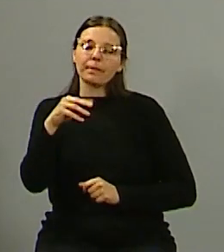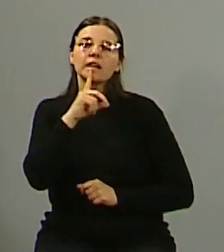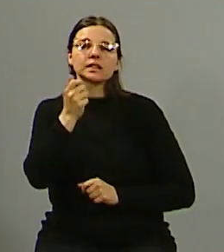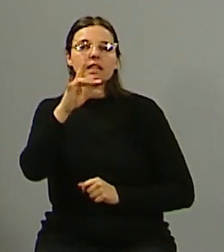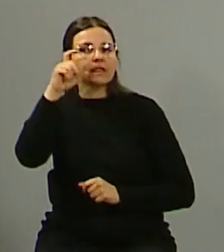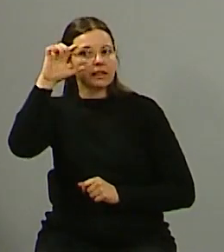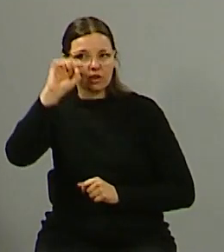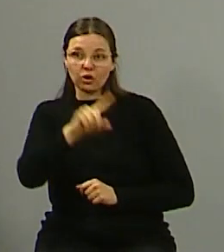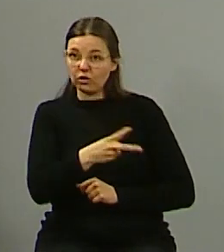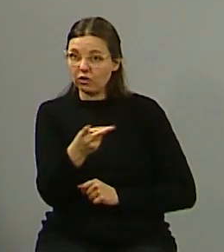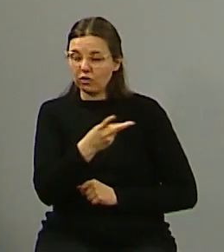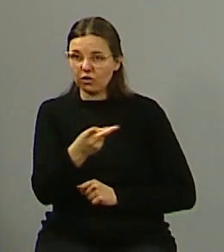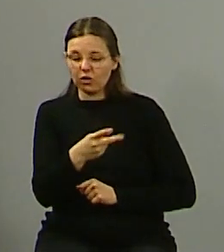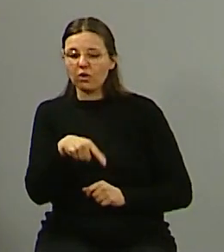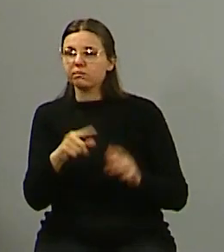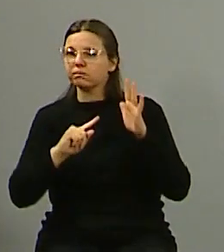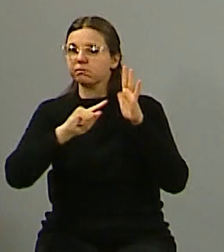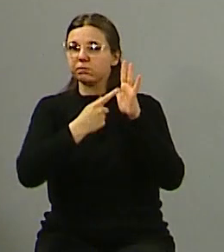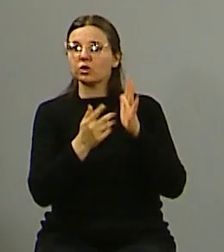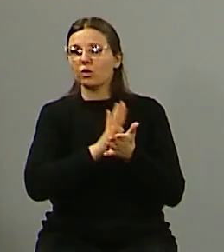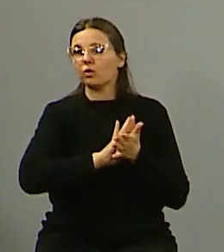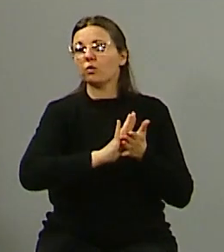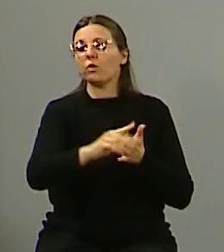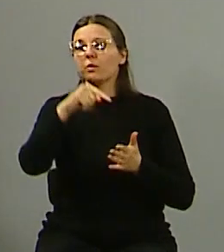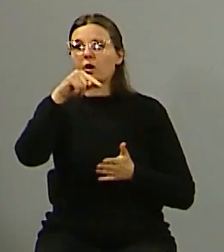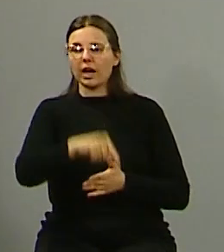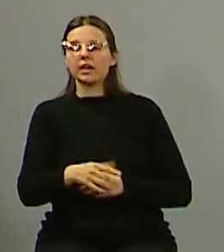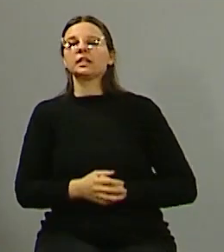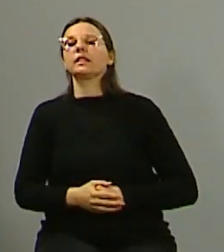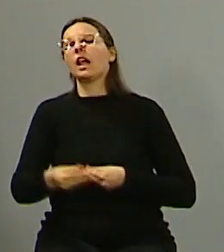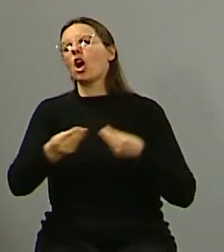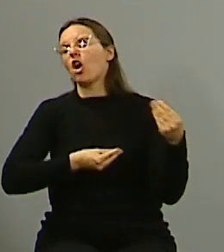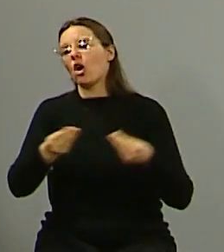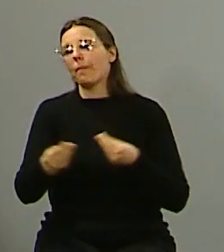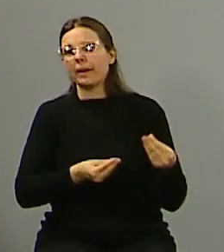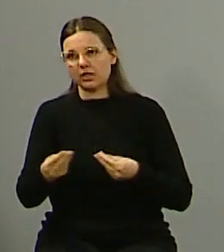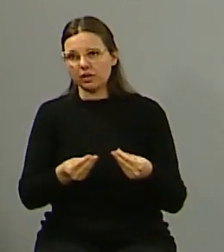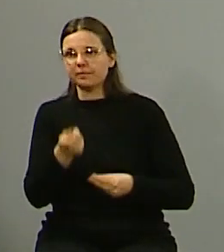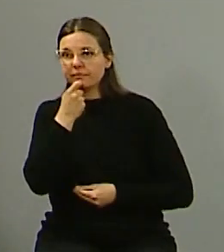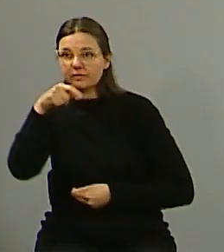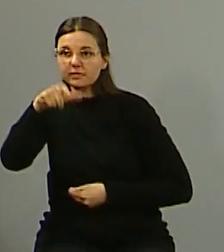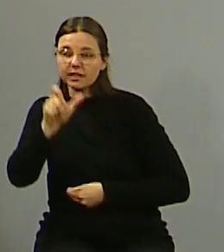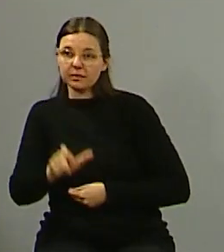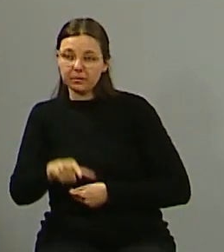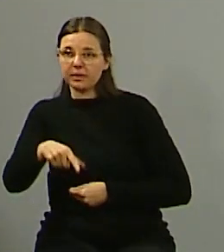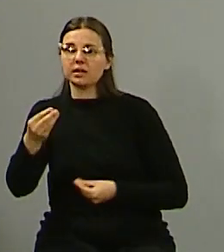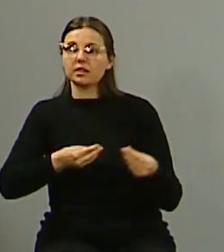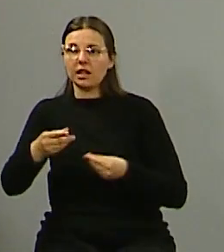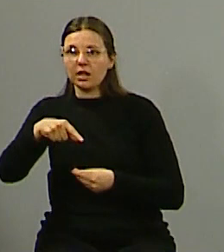comercios, los comercios, el botón de los comercios directamente presionan el botón y es un botón silencioso.